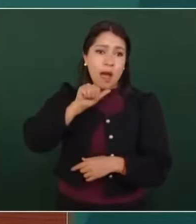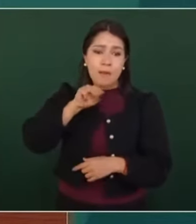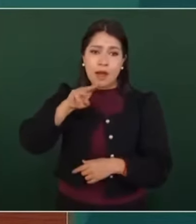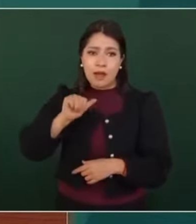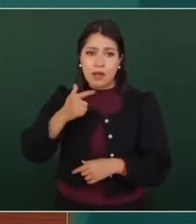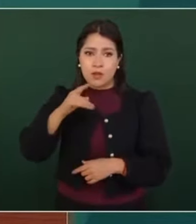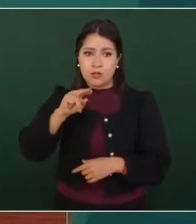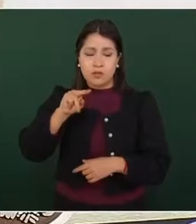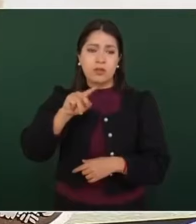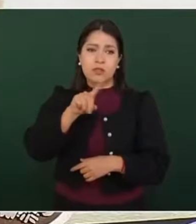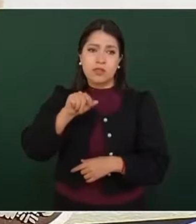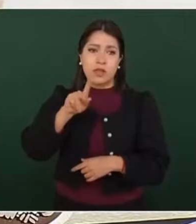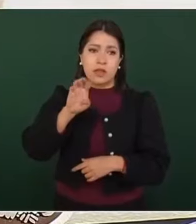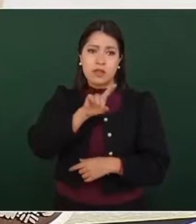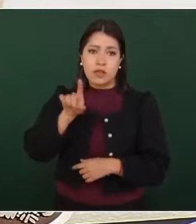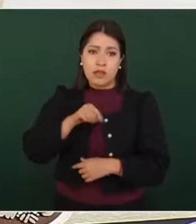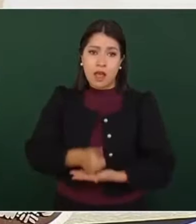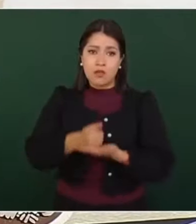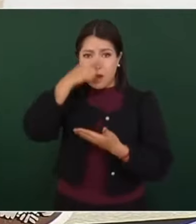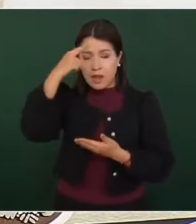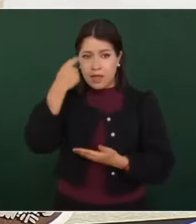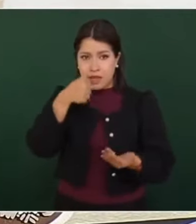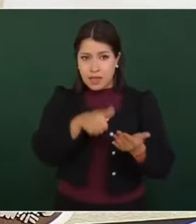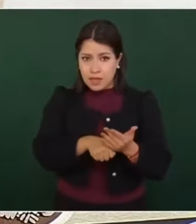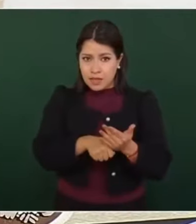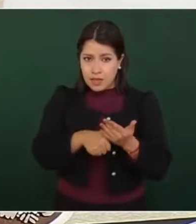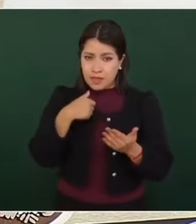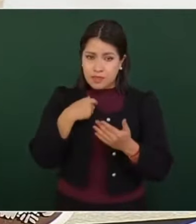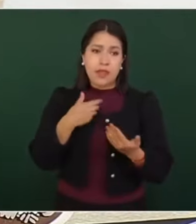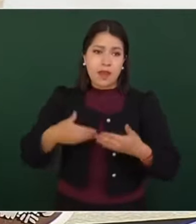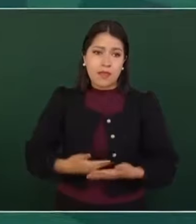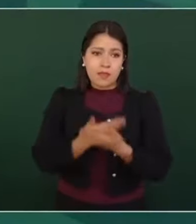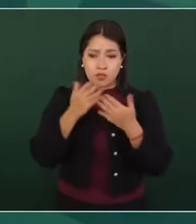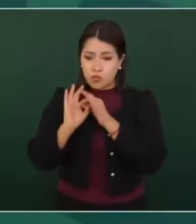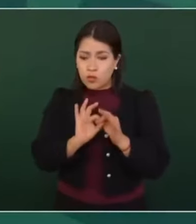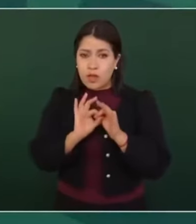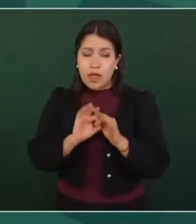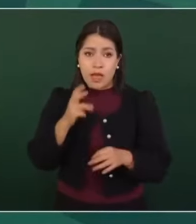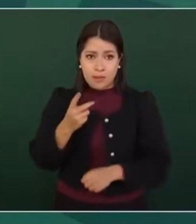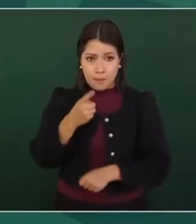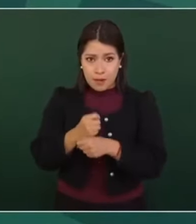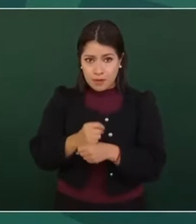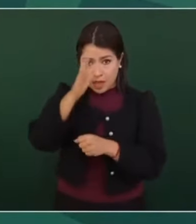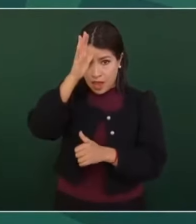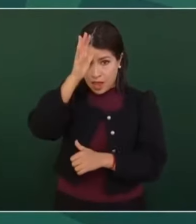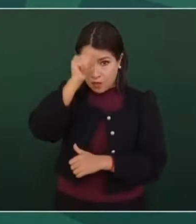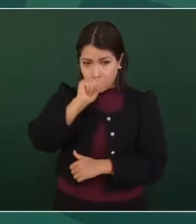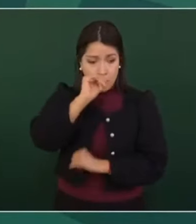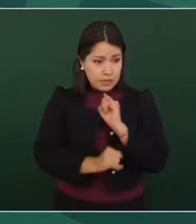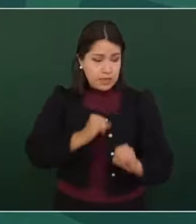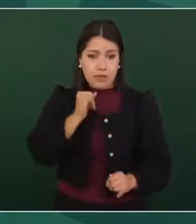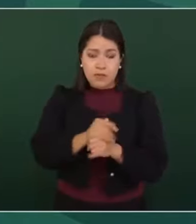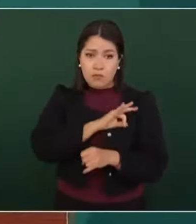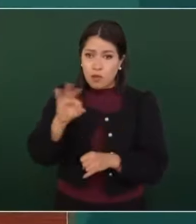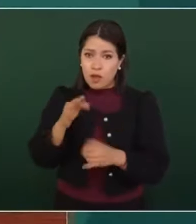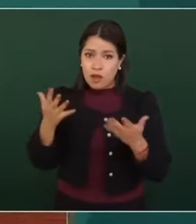González Caballero, contribuyó para que la Carta de las Naciones Unidas se convirtiera en el primer acuerdo internacional en establecer el